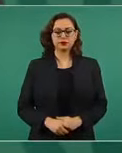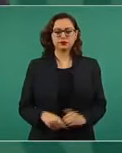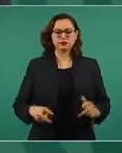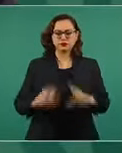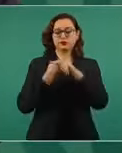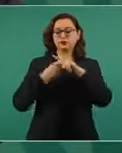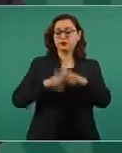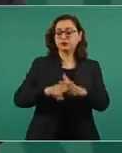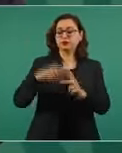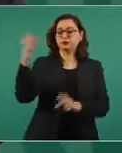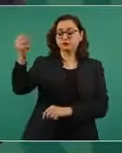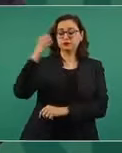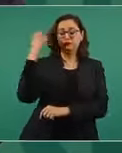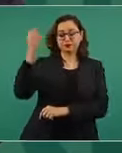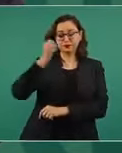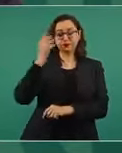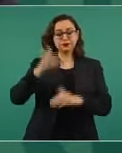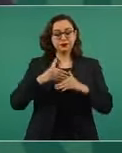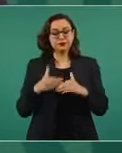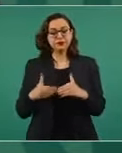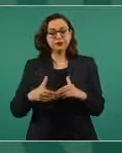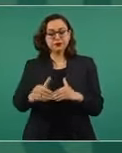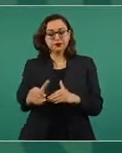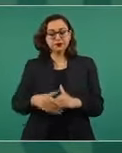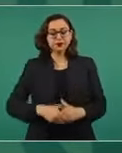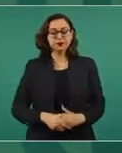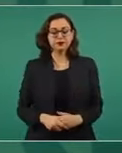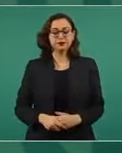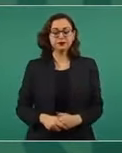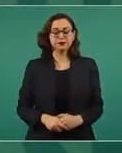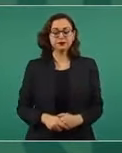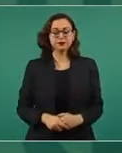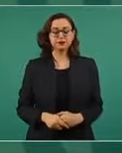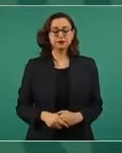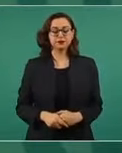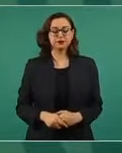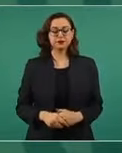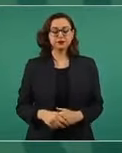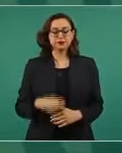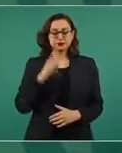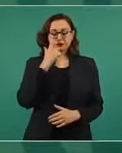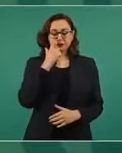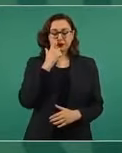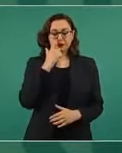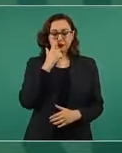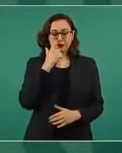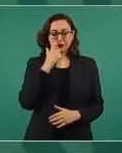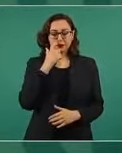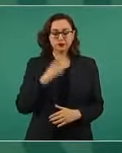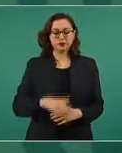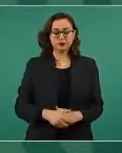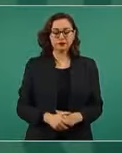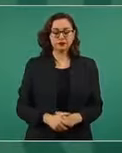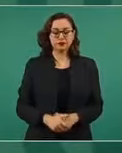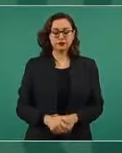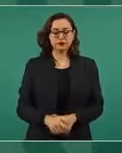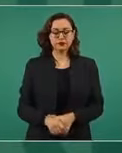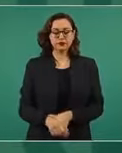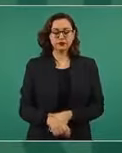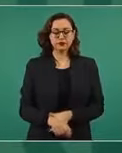se va a informar sobre